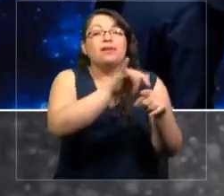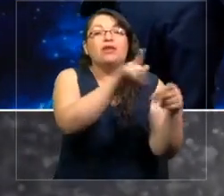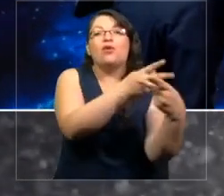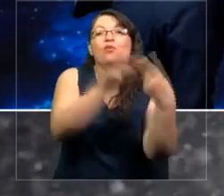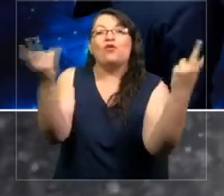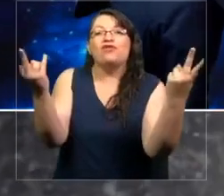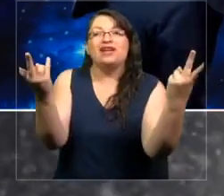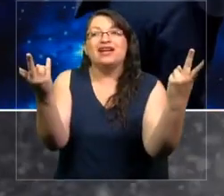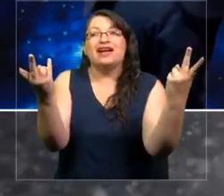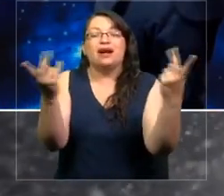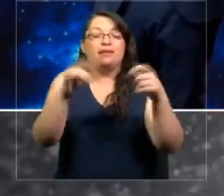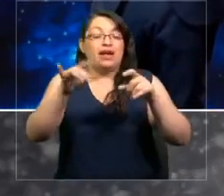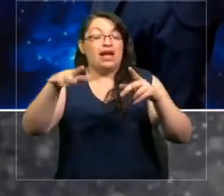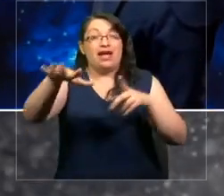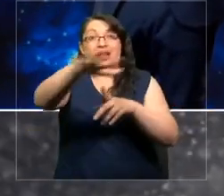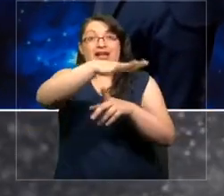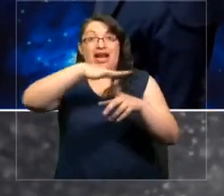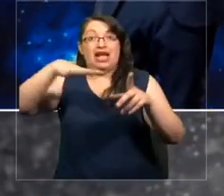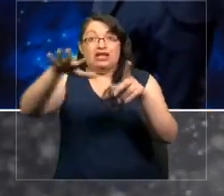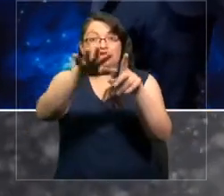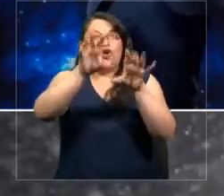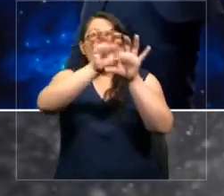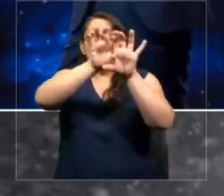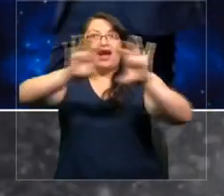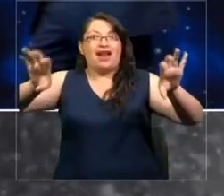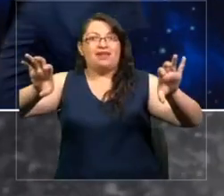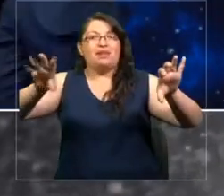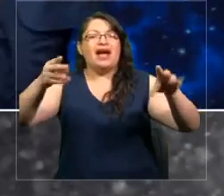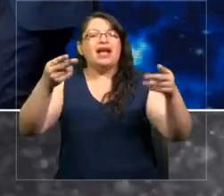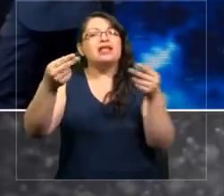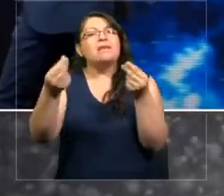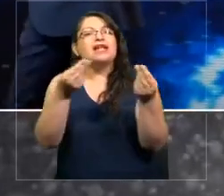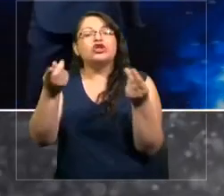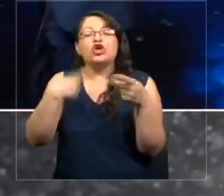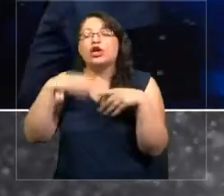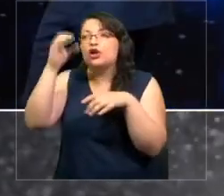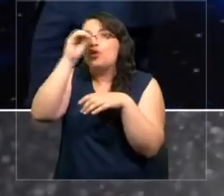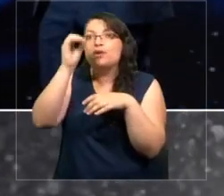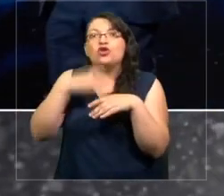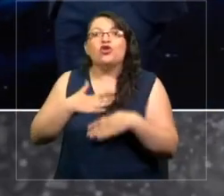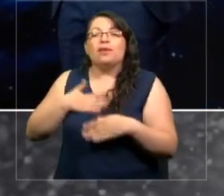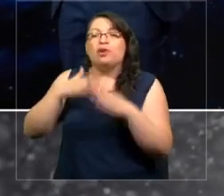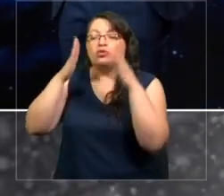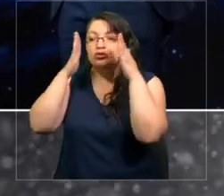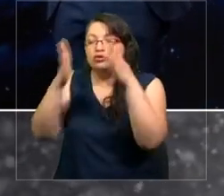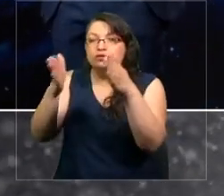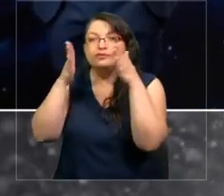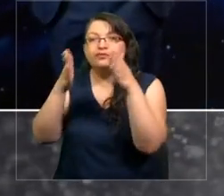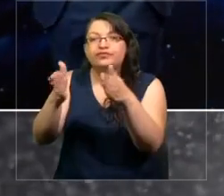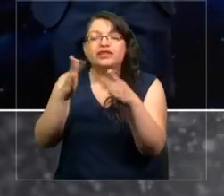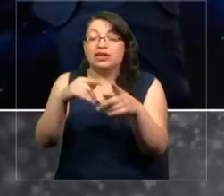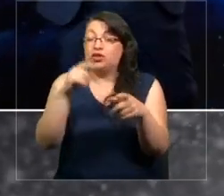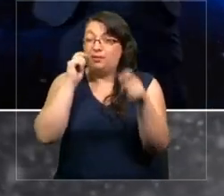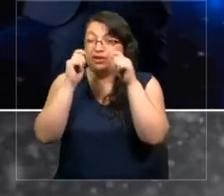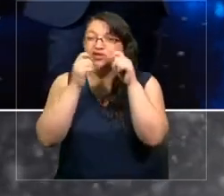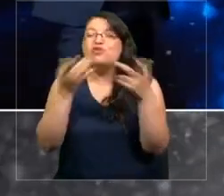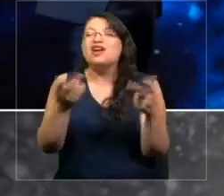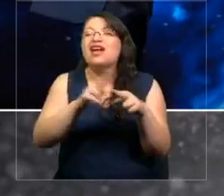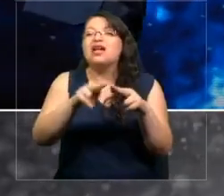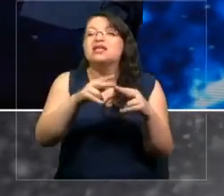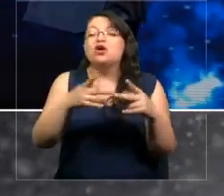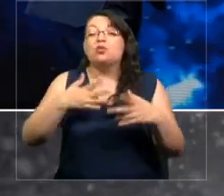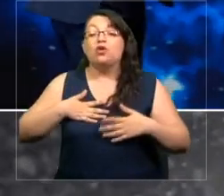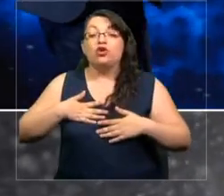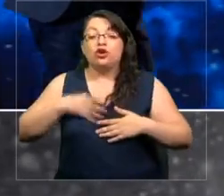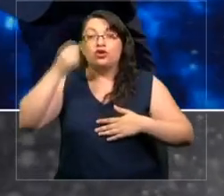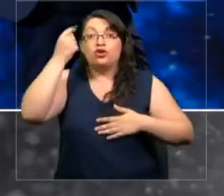fragmentar la realidad compleja a una realidad parecida a nuestro sistema de pensamiento. Y esto es bien peligroso porque manipula nuestra comprensión de la